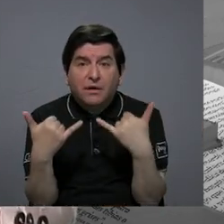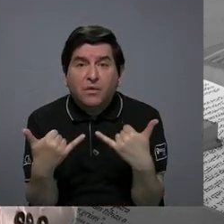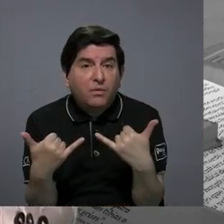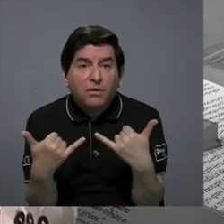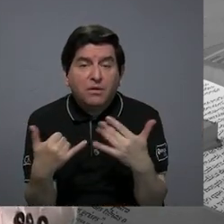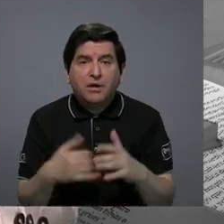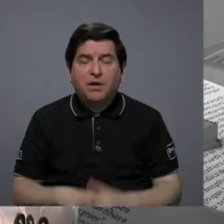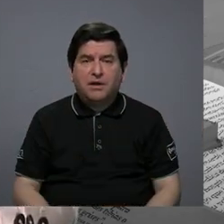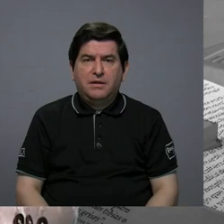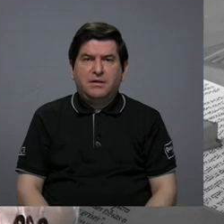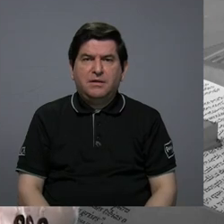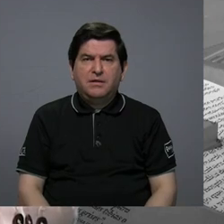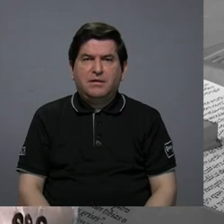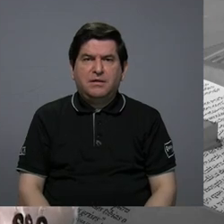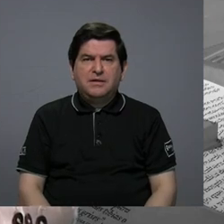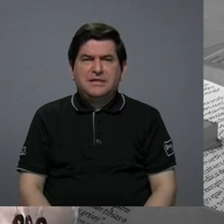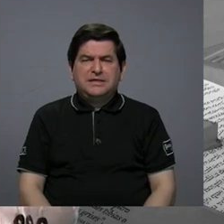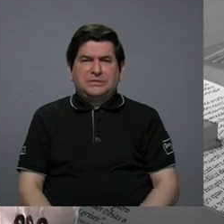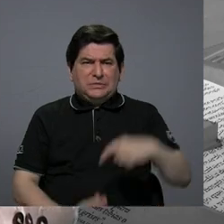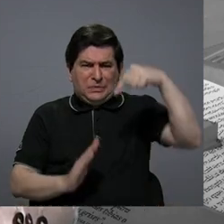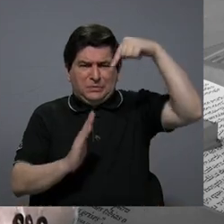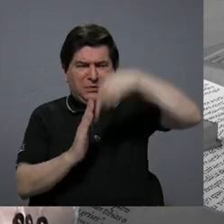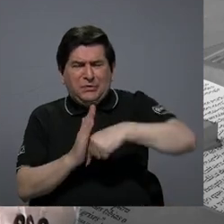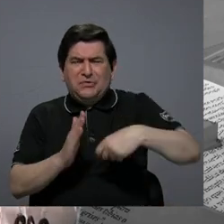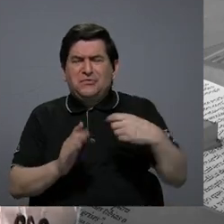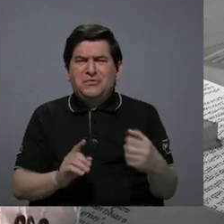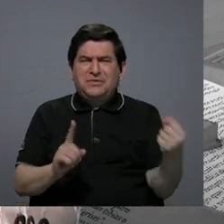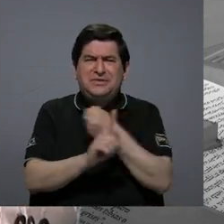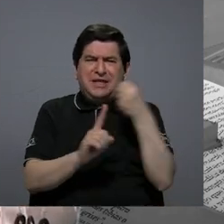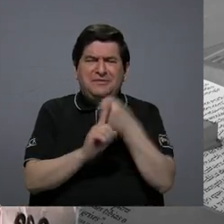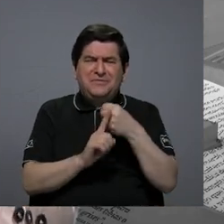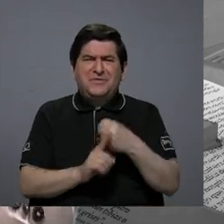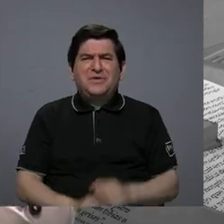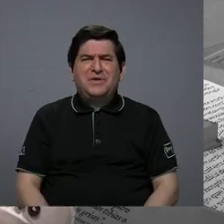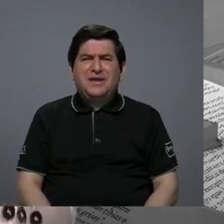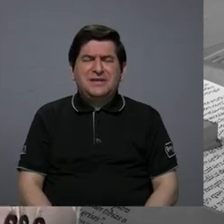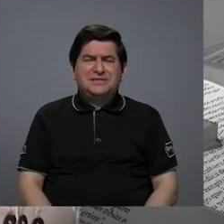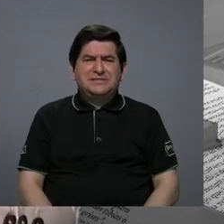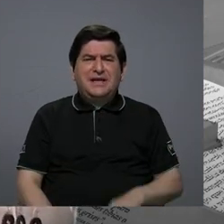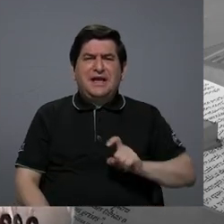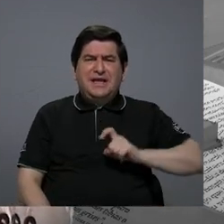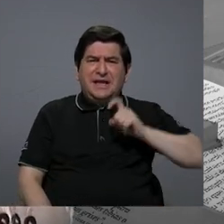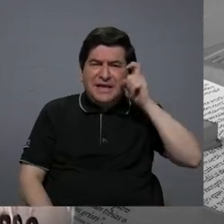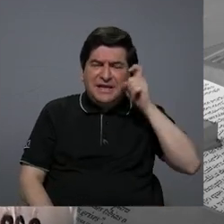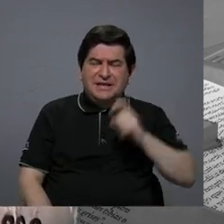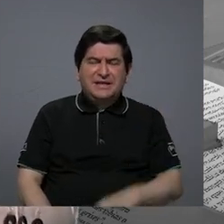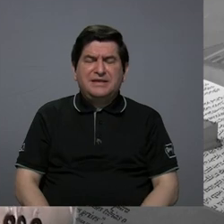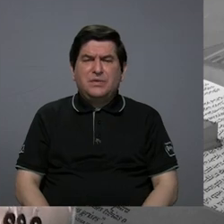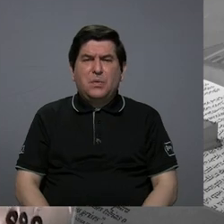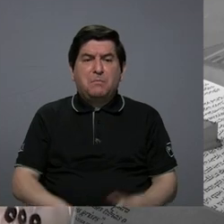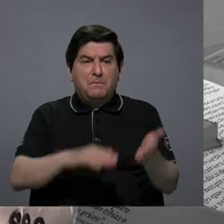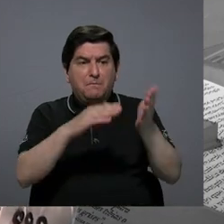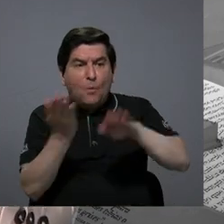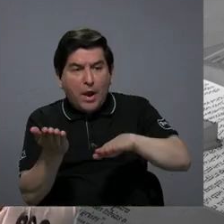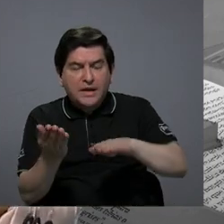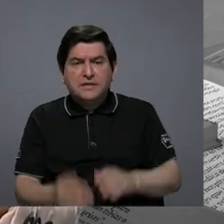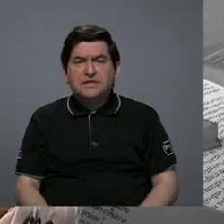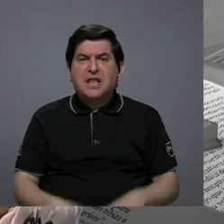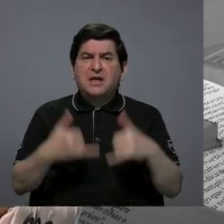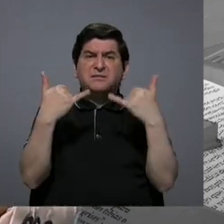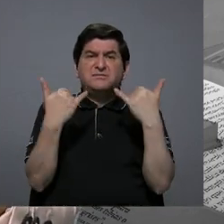es, ¿cómo llega la crueldad de la violencia extrema, el género, la muerte, a